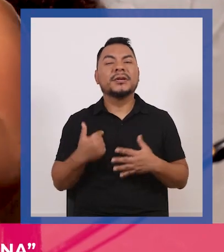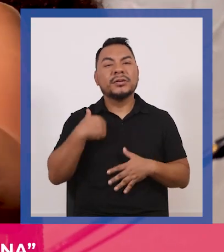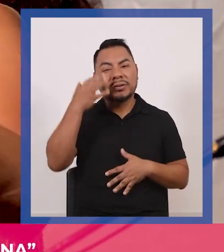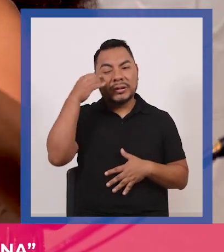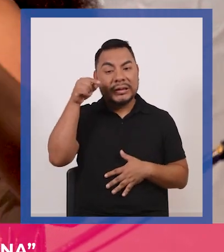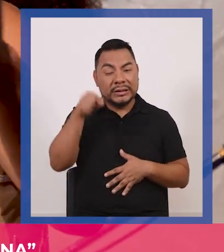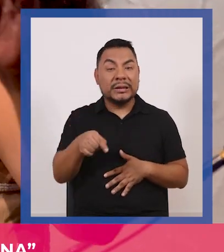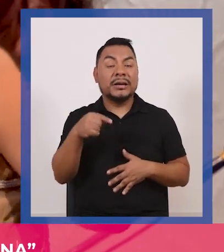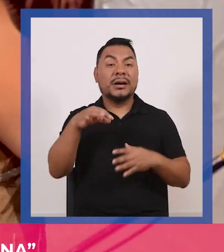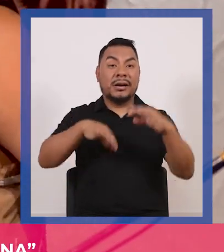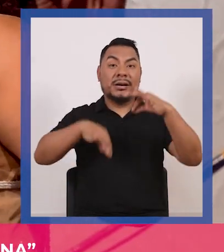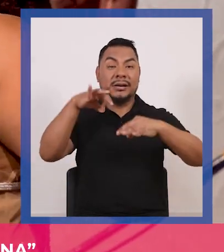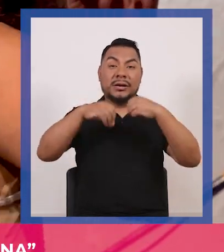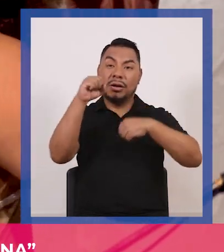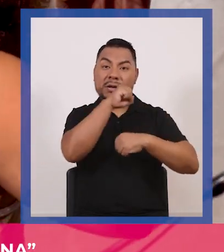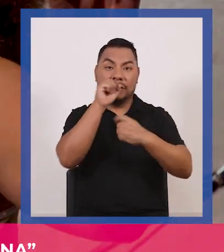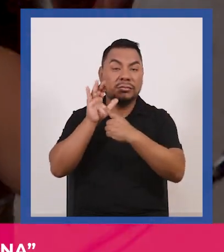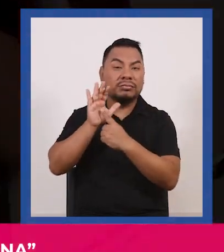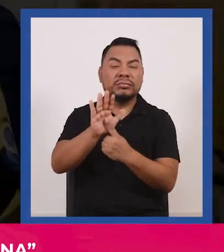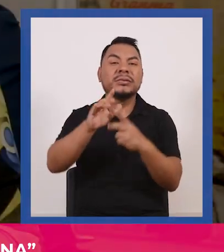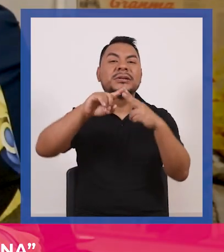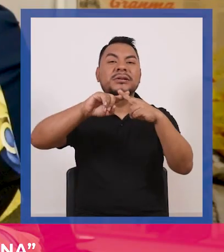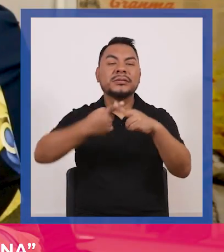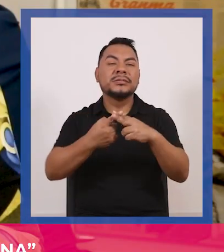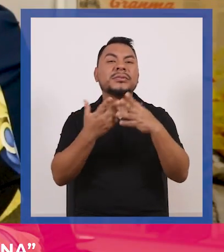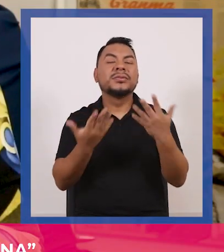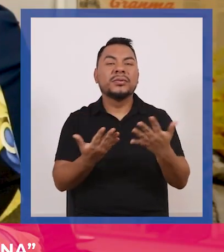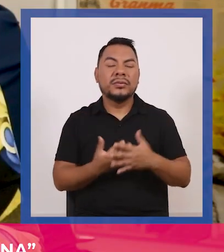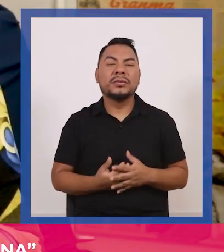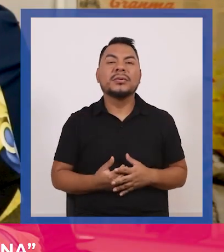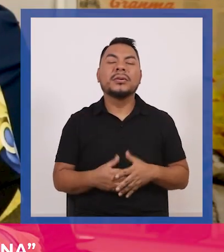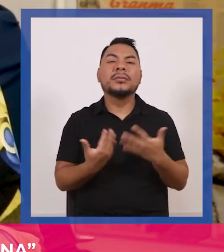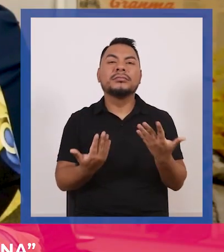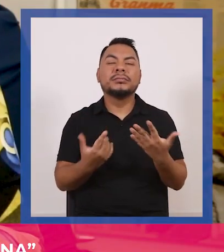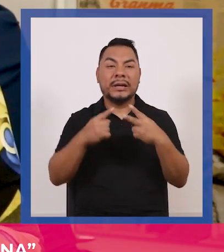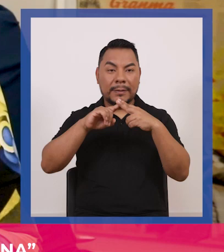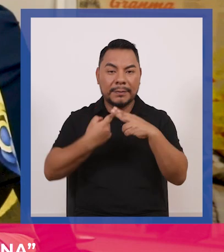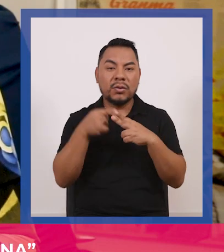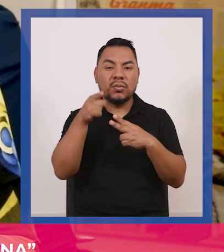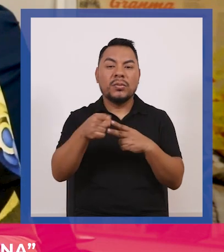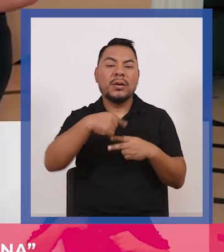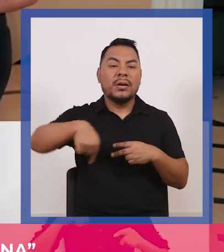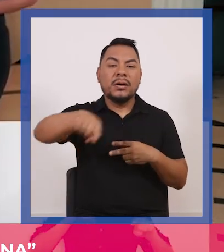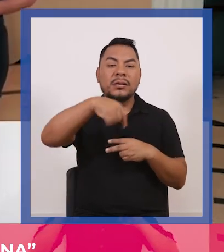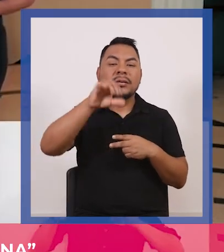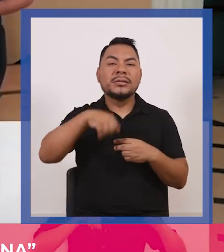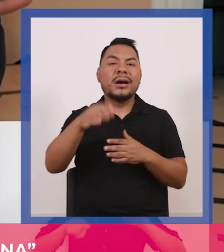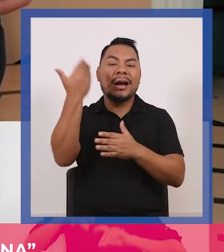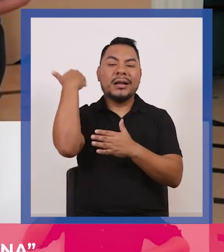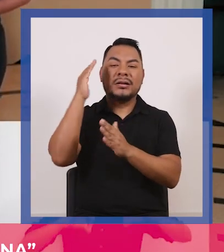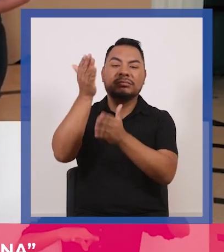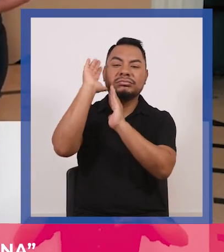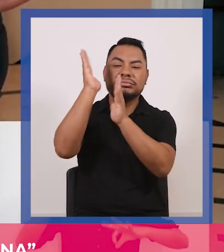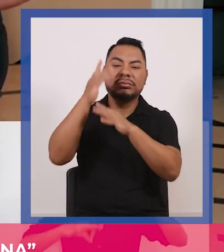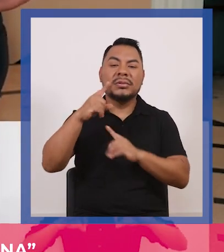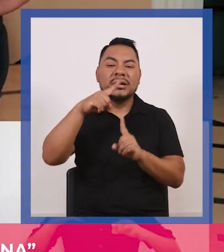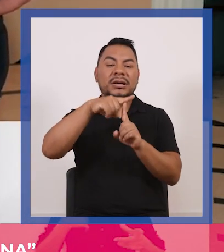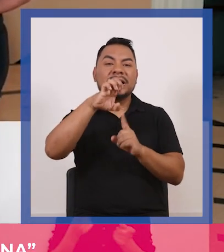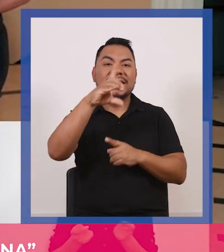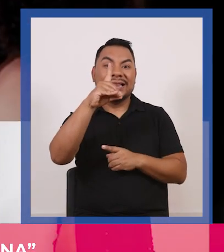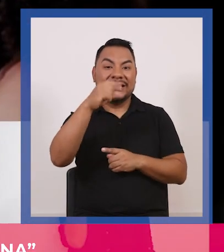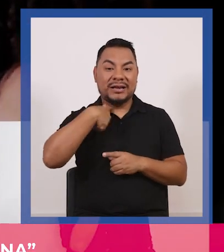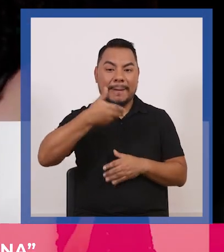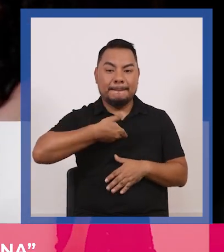gustan este espectáculo empieza con una una conferencia TED a la que me